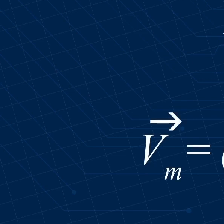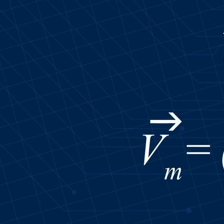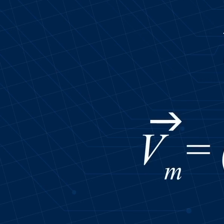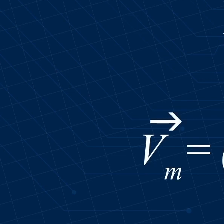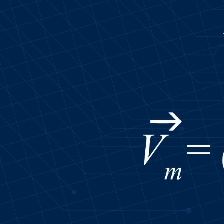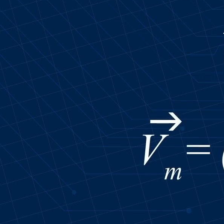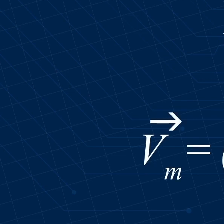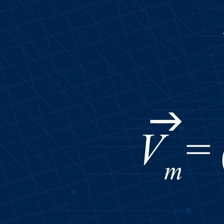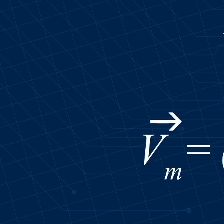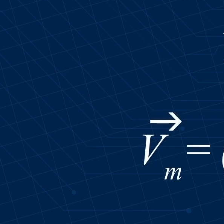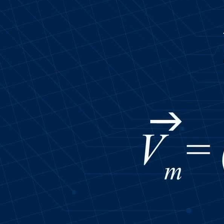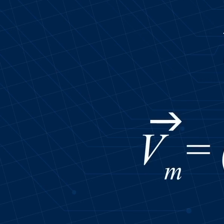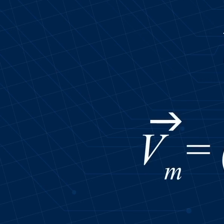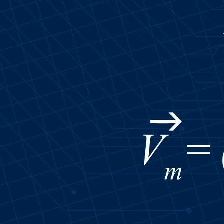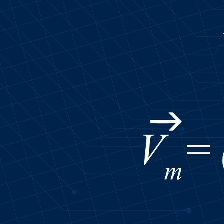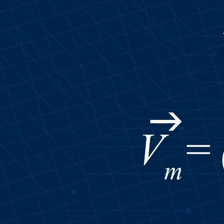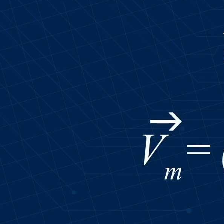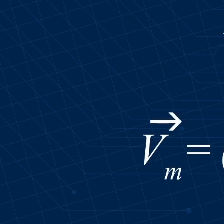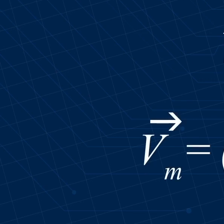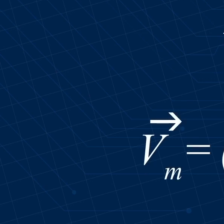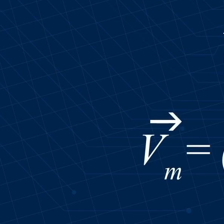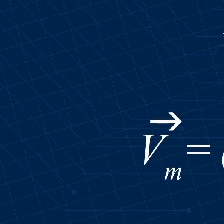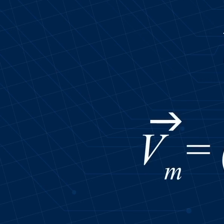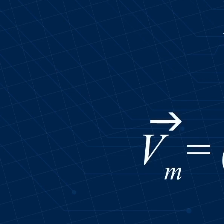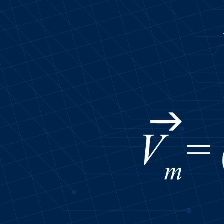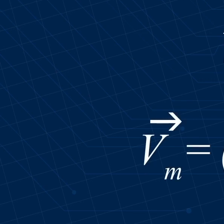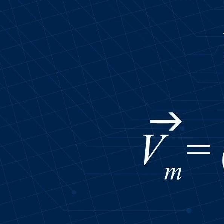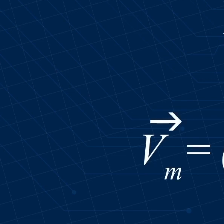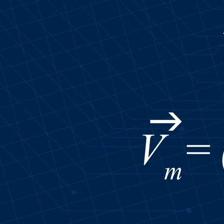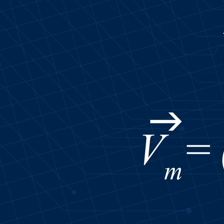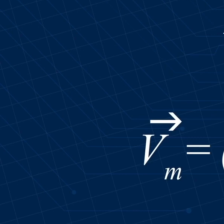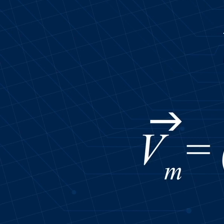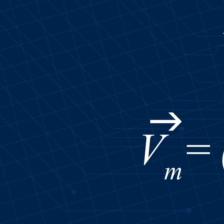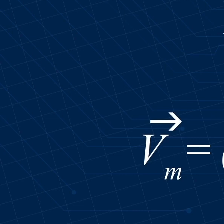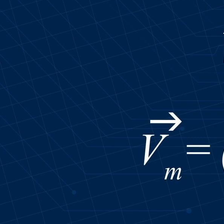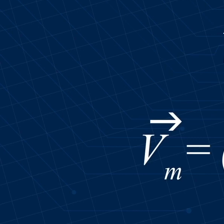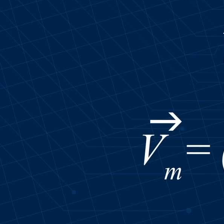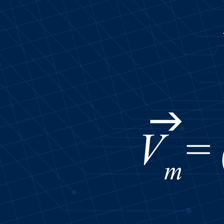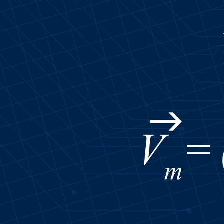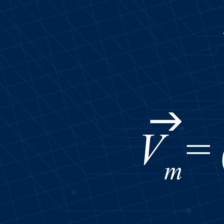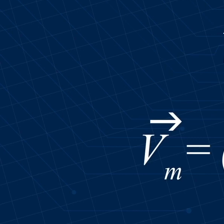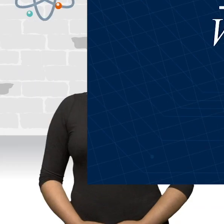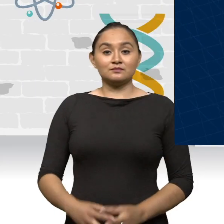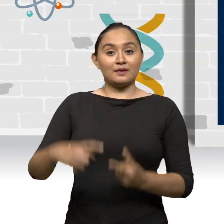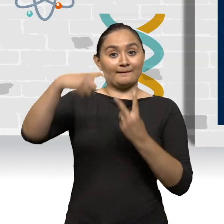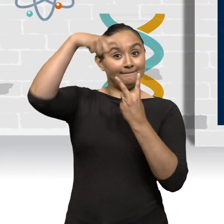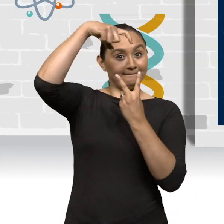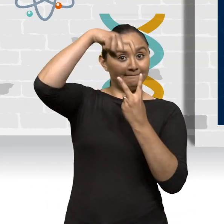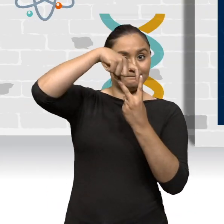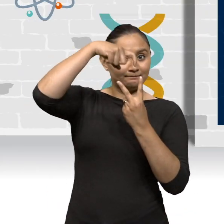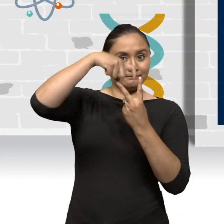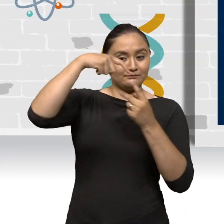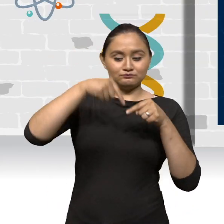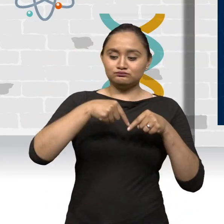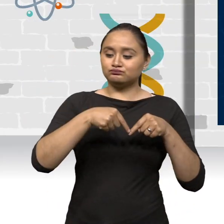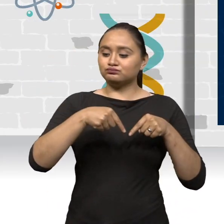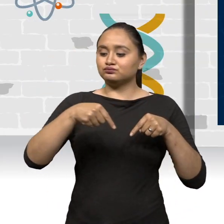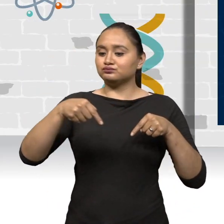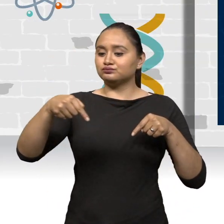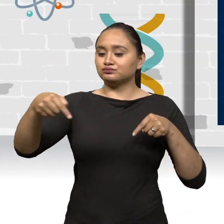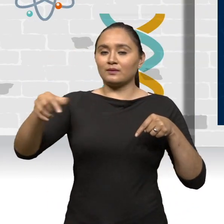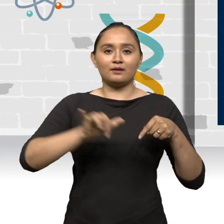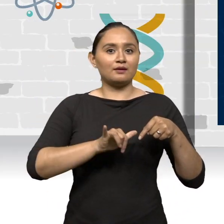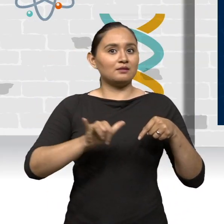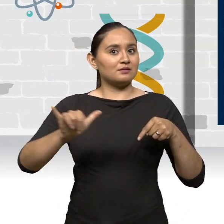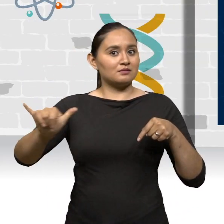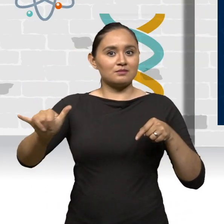a 192I más 288J kilómetros sobre horas. El vector tiene la misma dirección